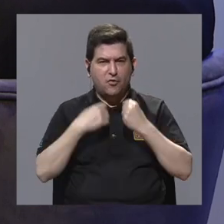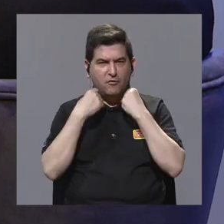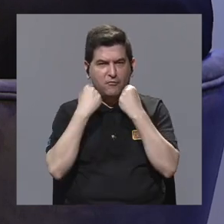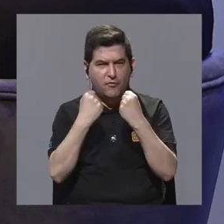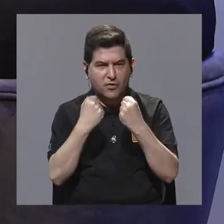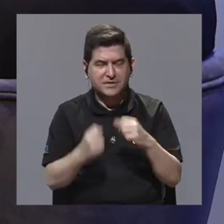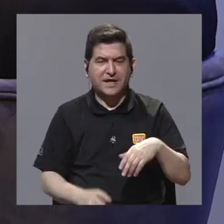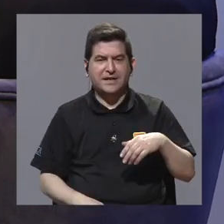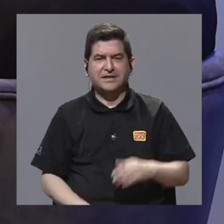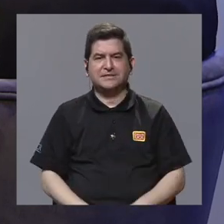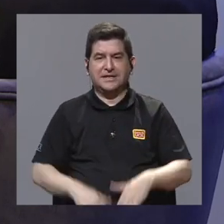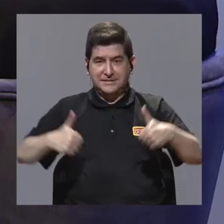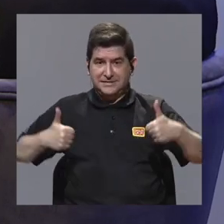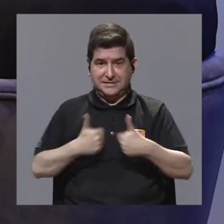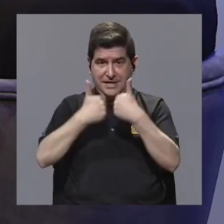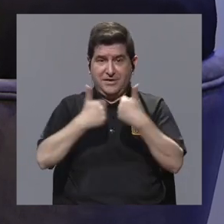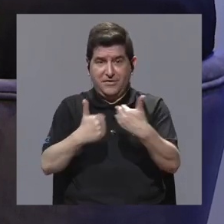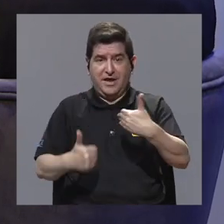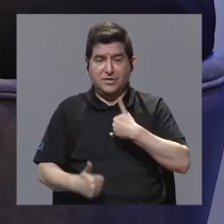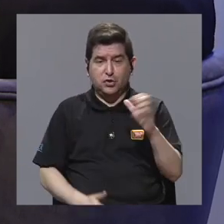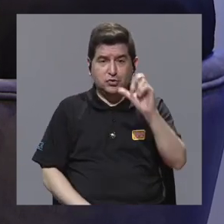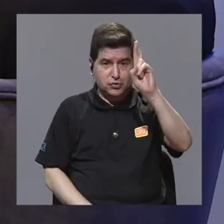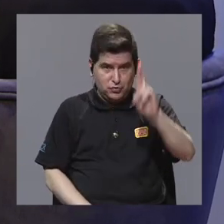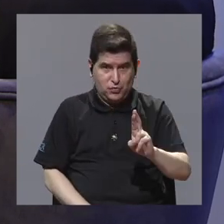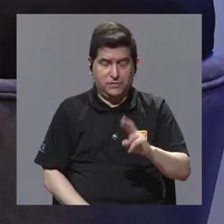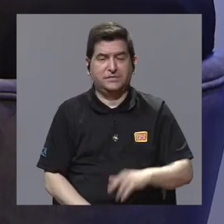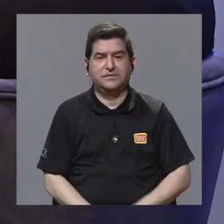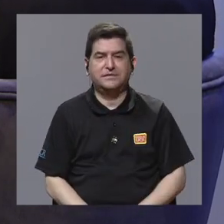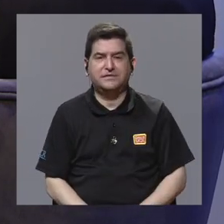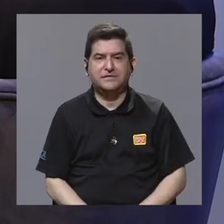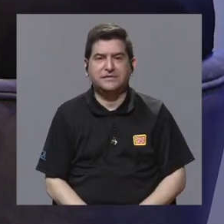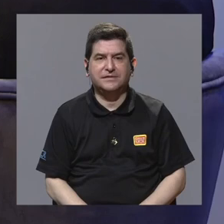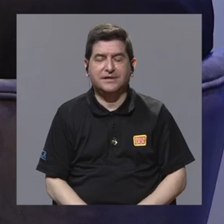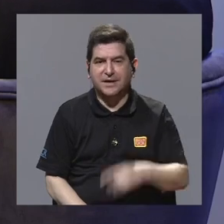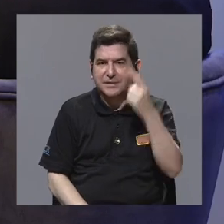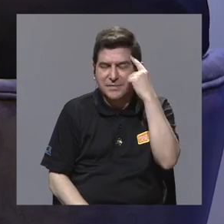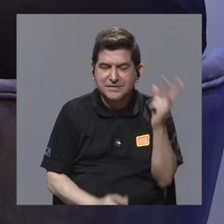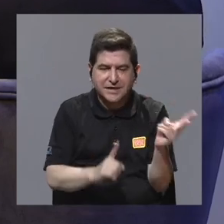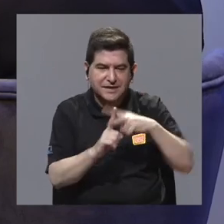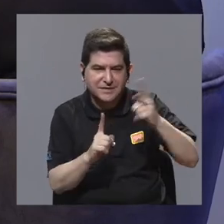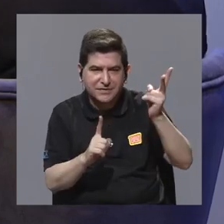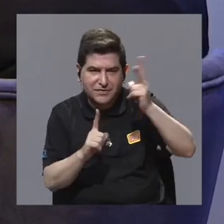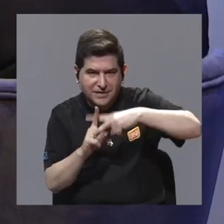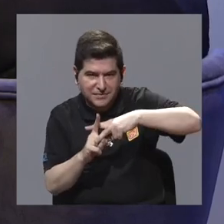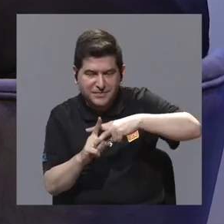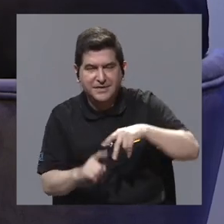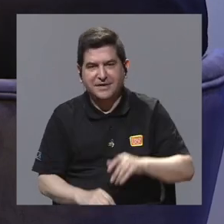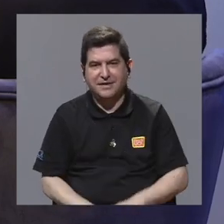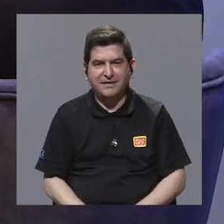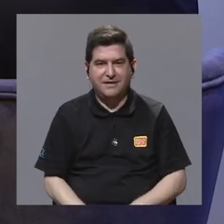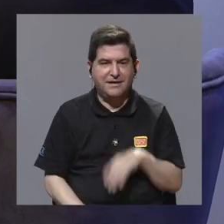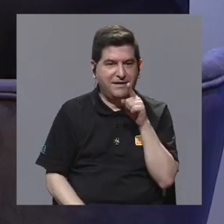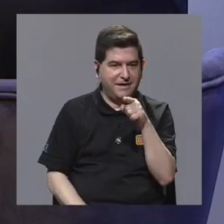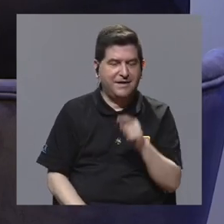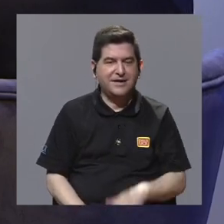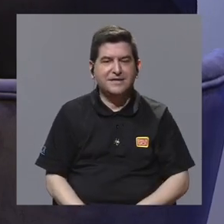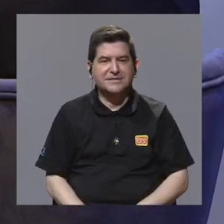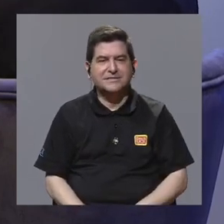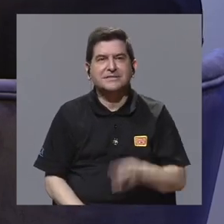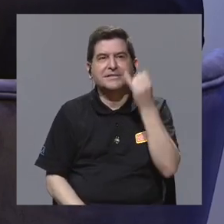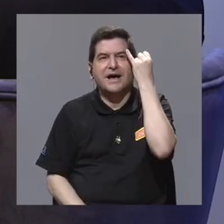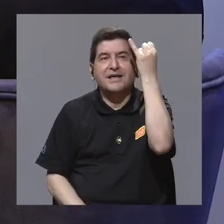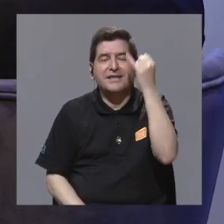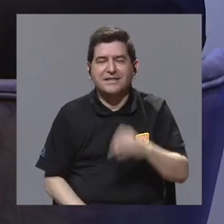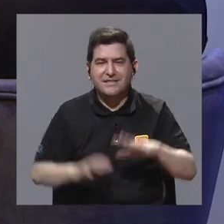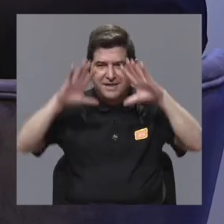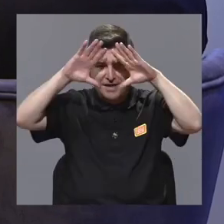fortalezas y retos que tiene Costa Rica para ejecutarse en